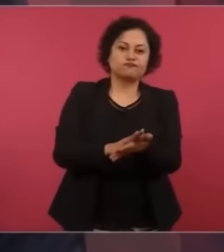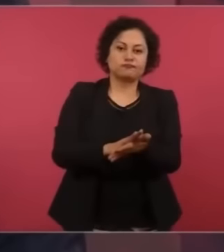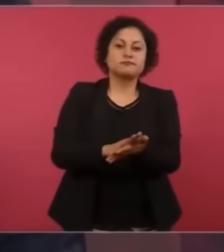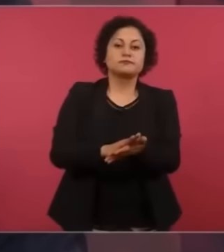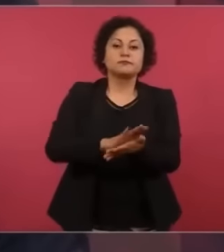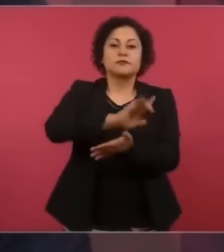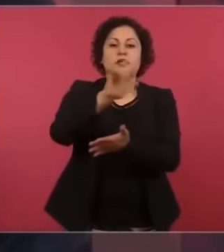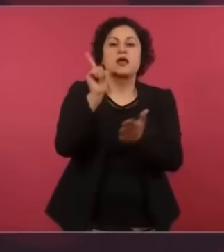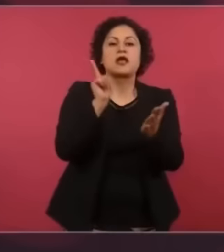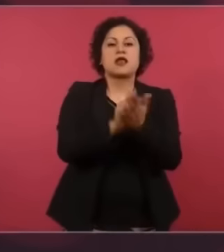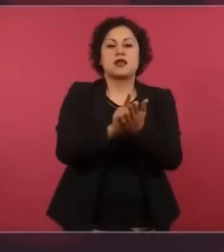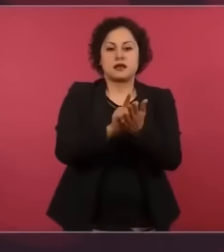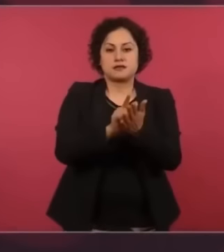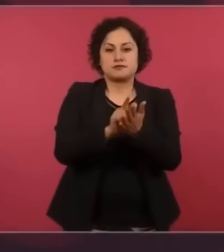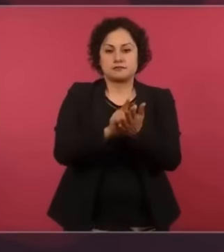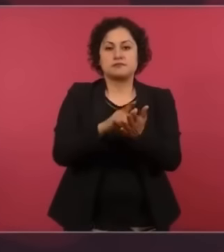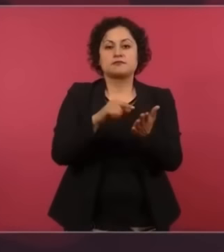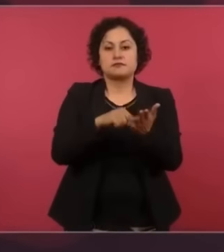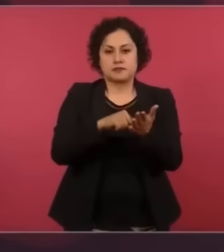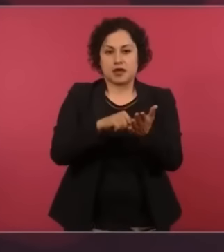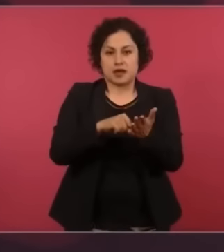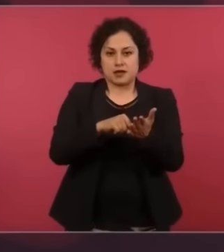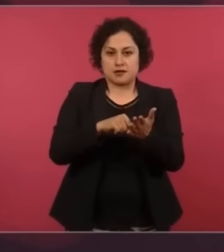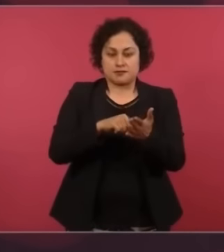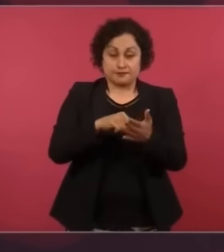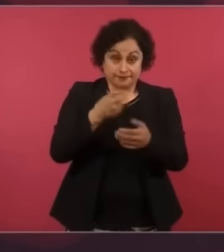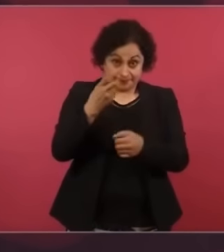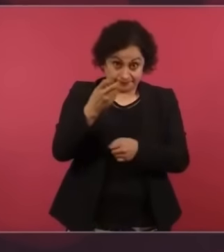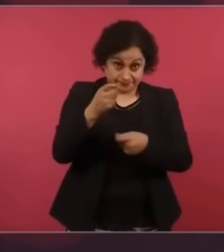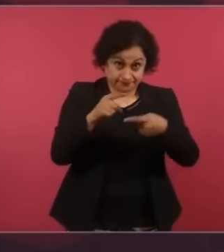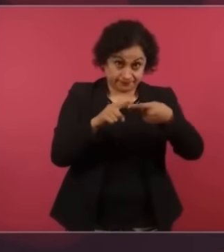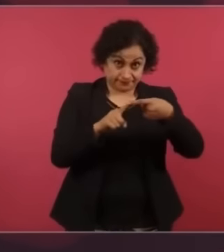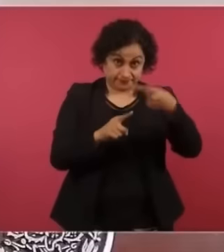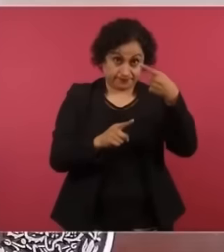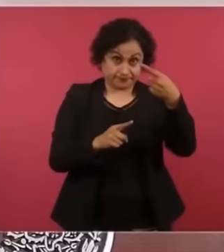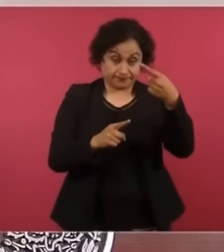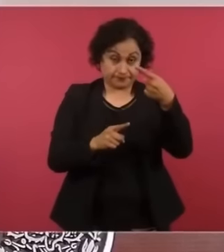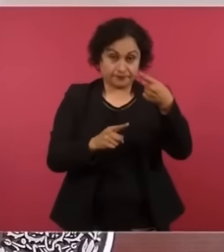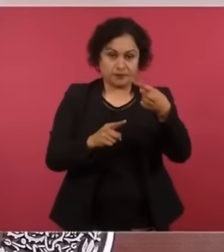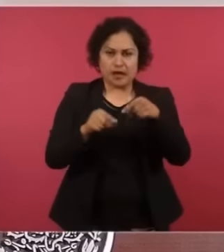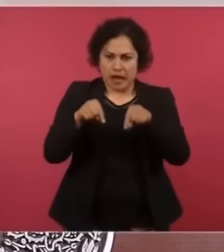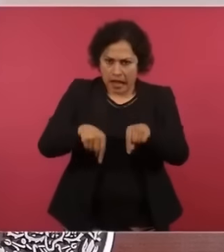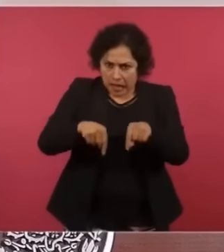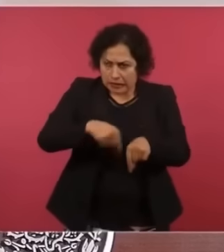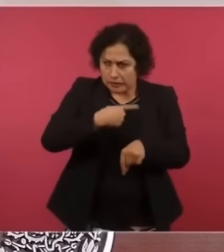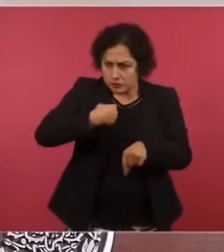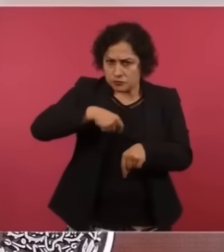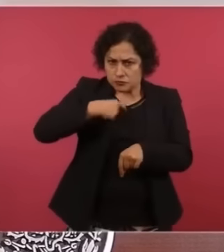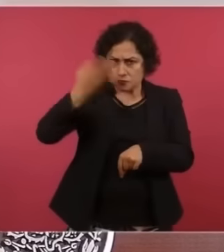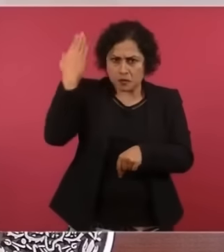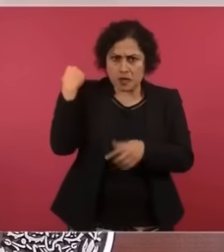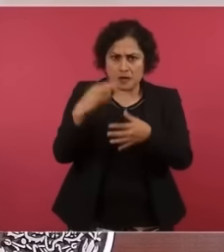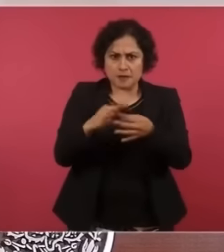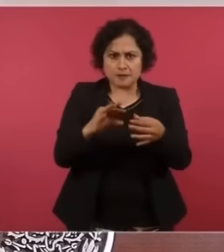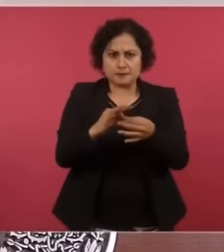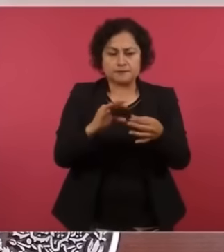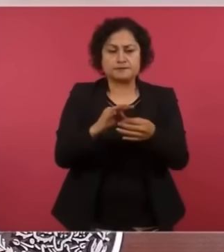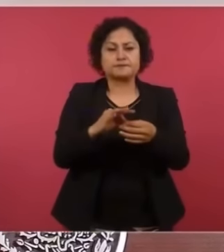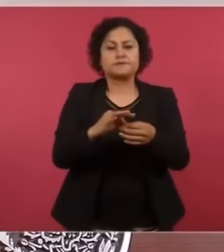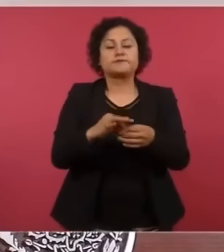reforma, este cambio. Segundo, aquí lo dijimos, era